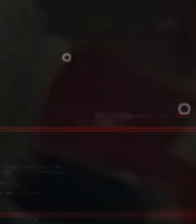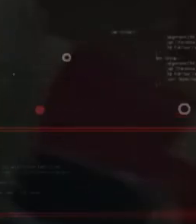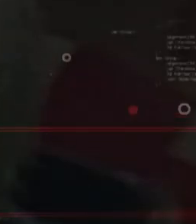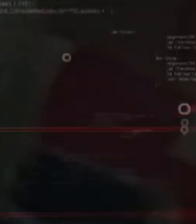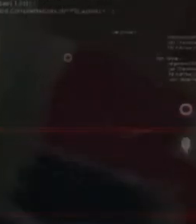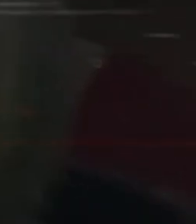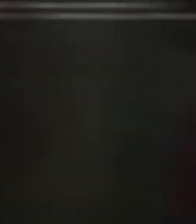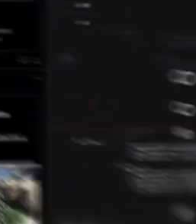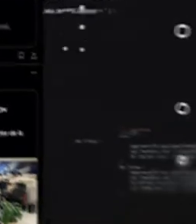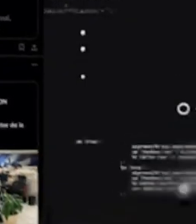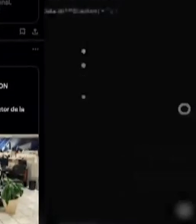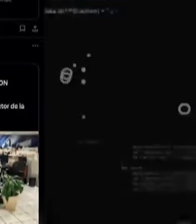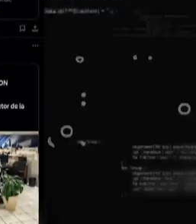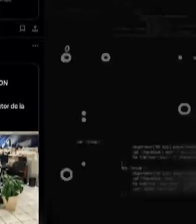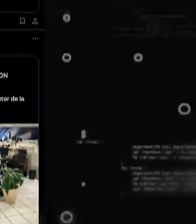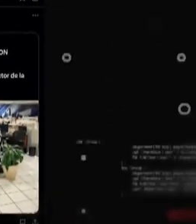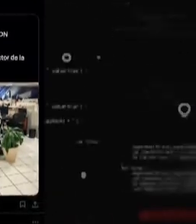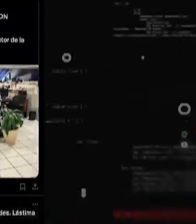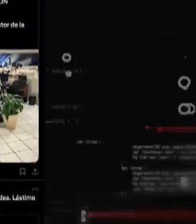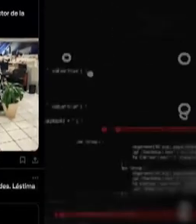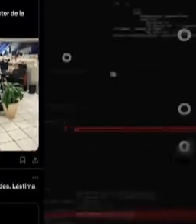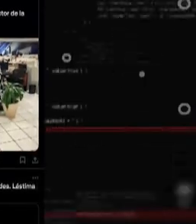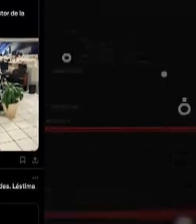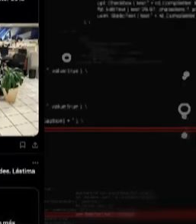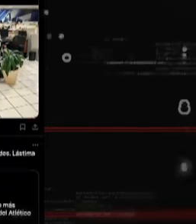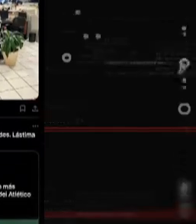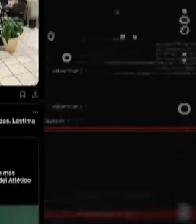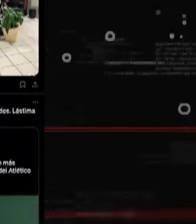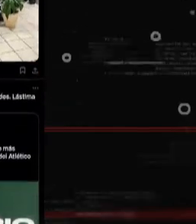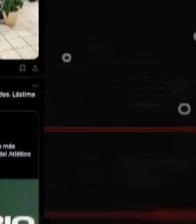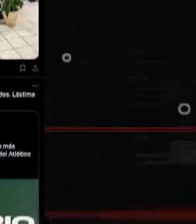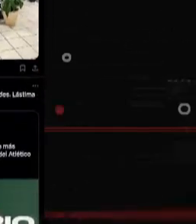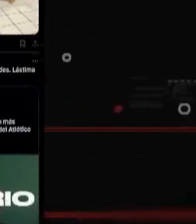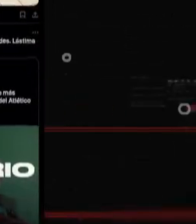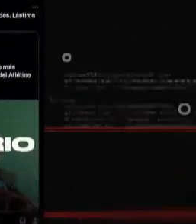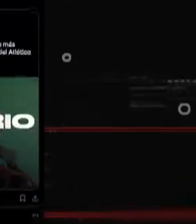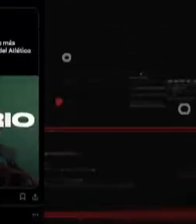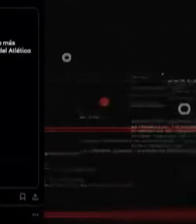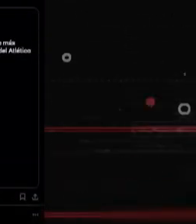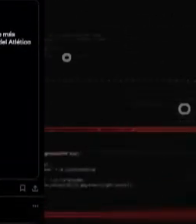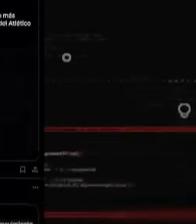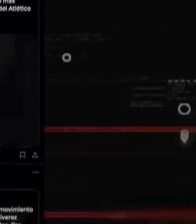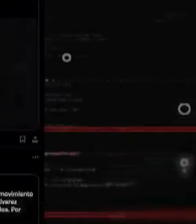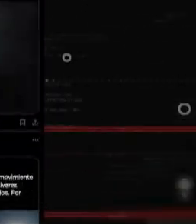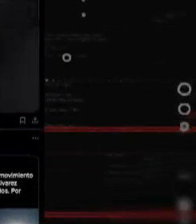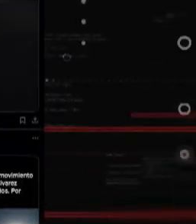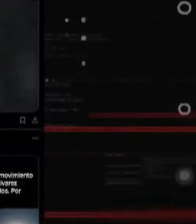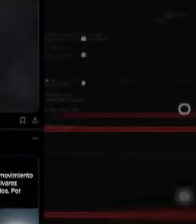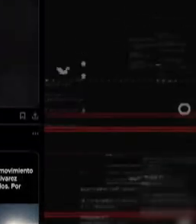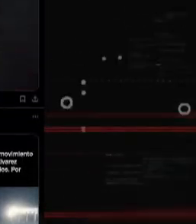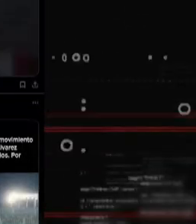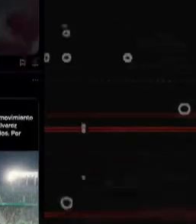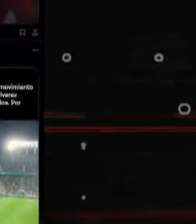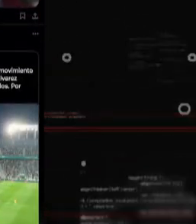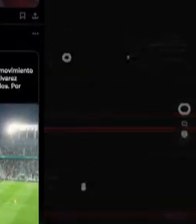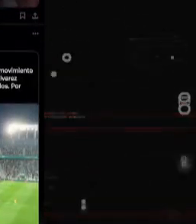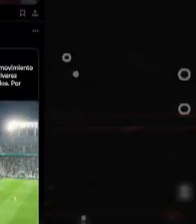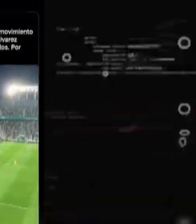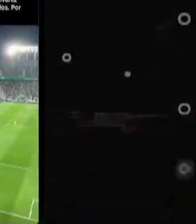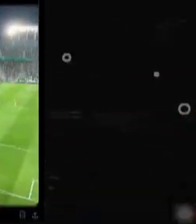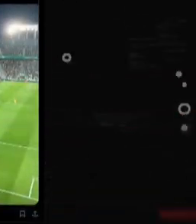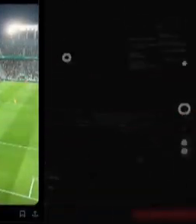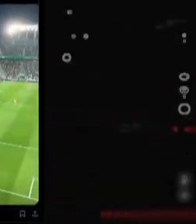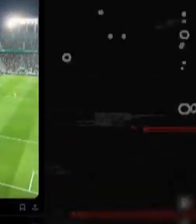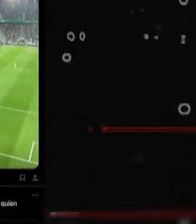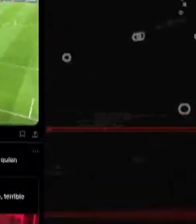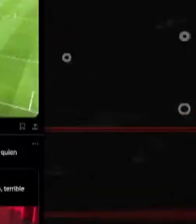Hernández. La persona que aparece en la fotografía corresponde al periodista deportivo Jesús Hernández, quien no tiene ninguna relación con la